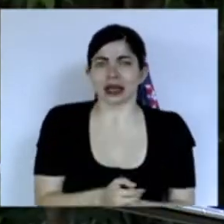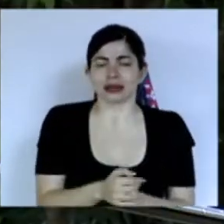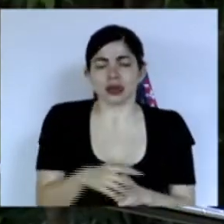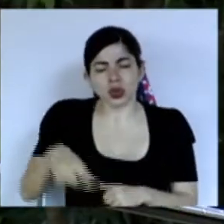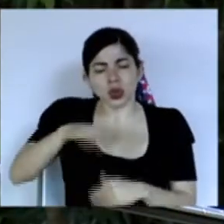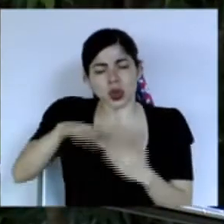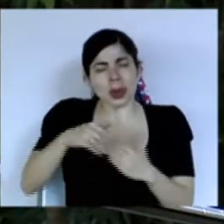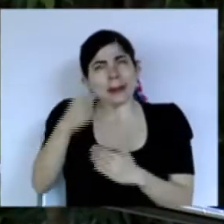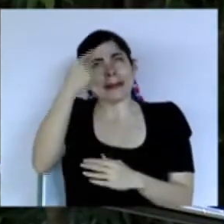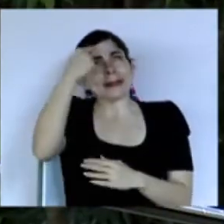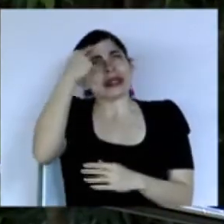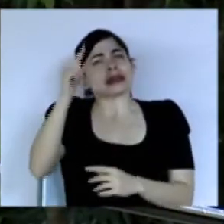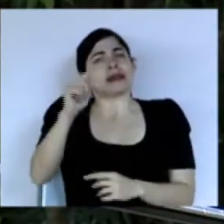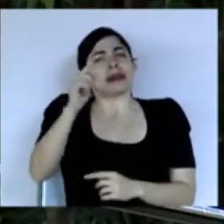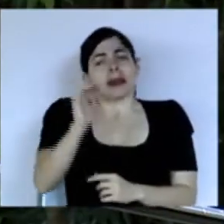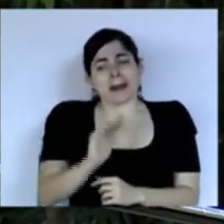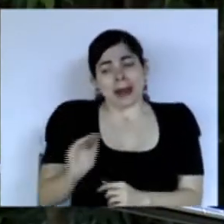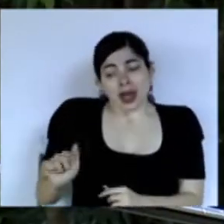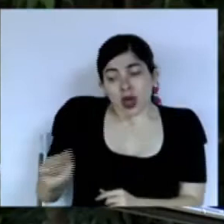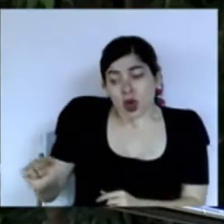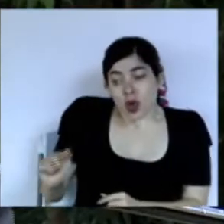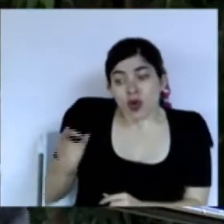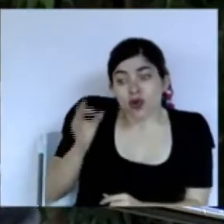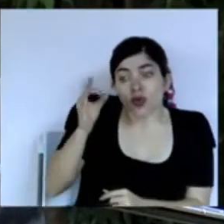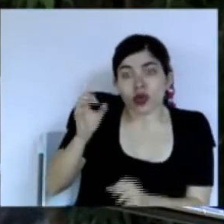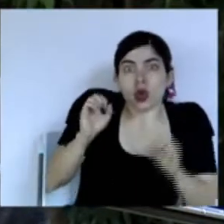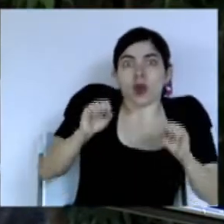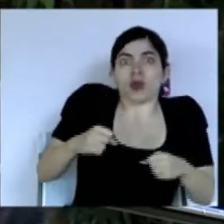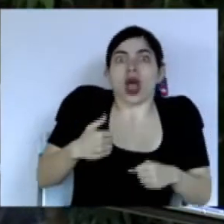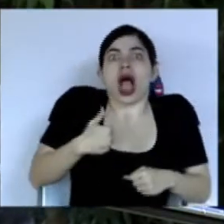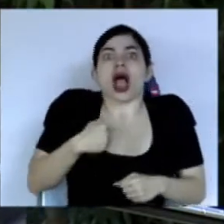pensando en los más pequeños para que tengan un planeta